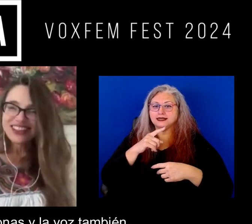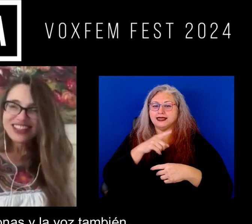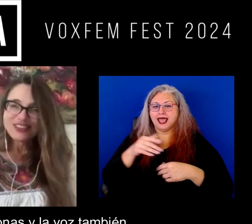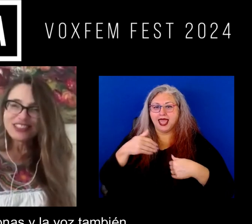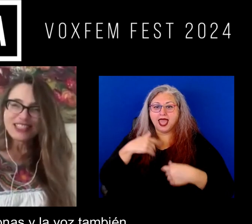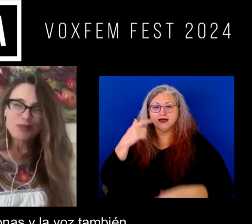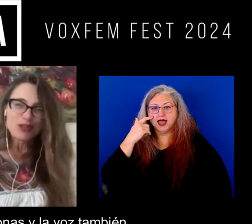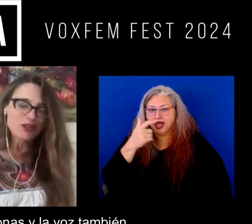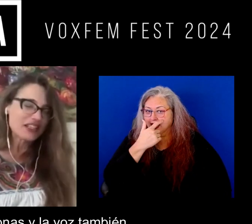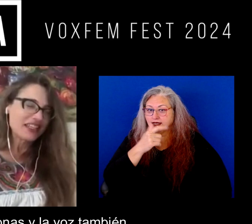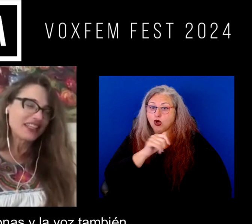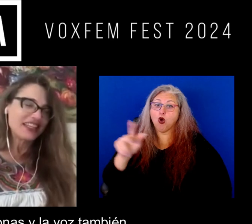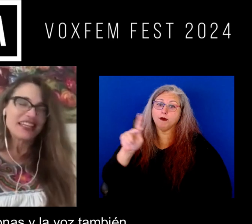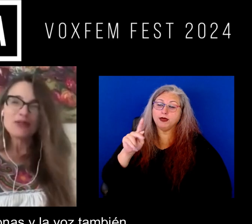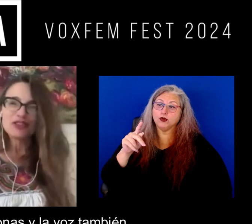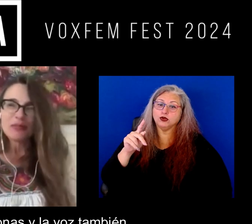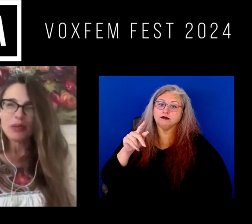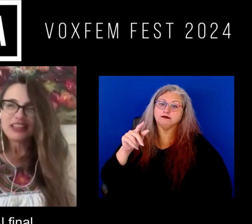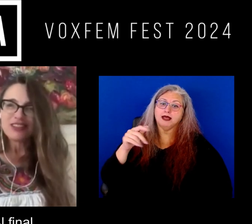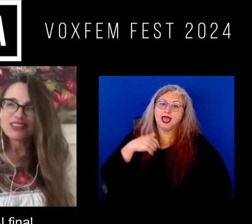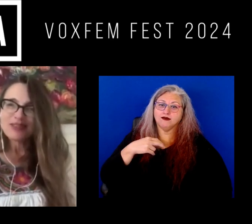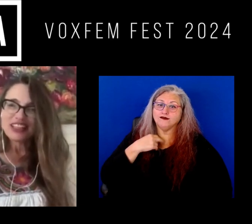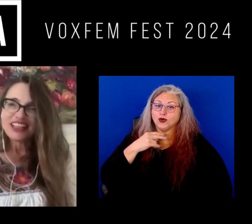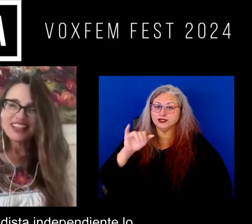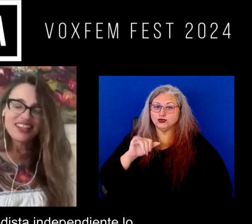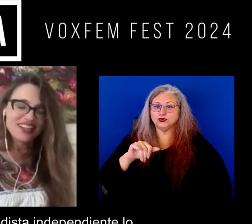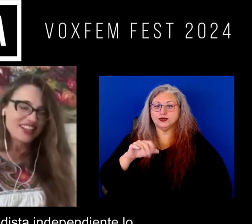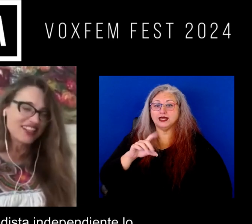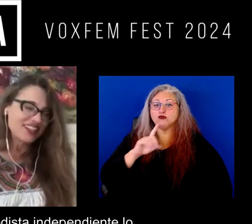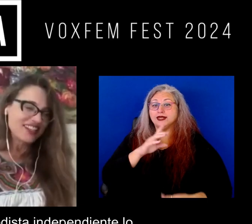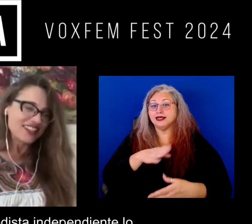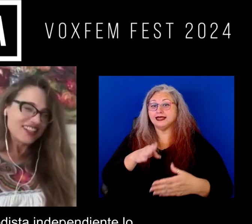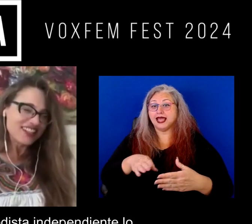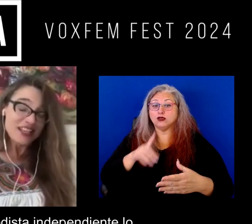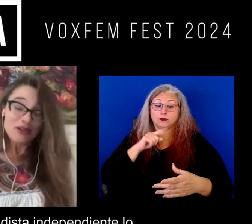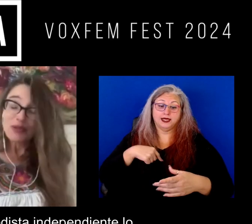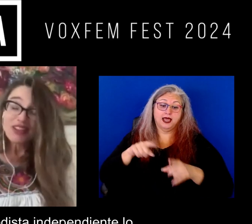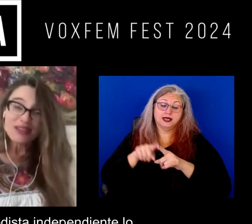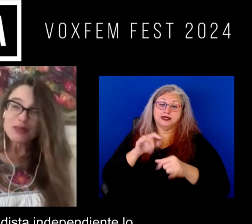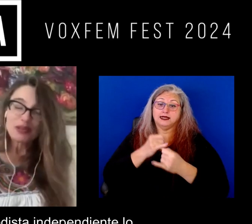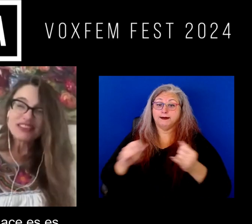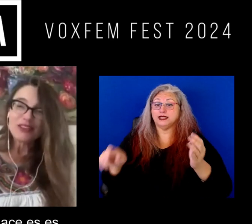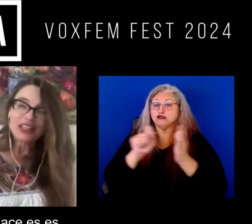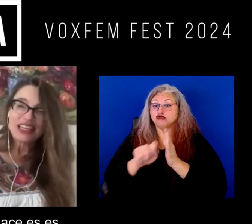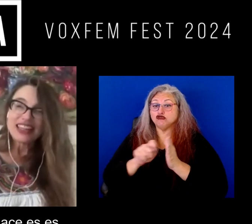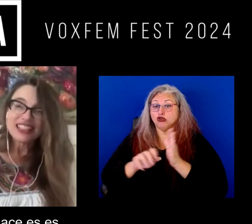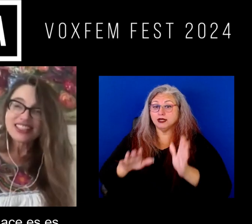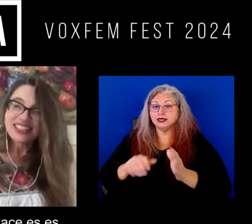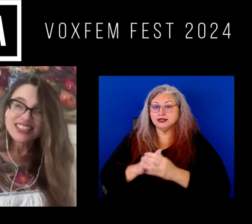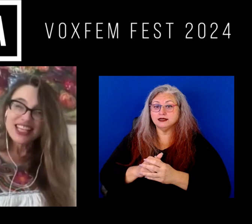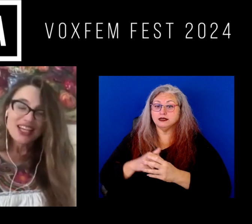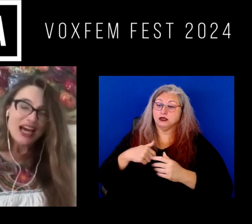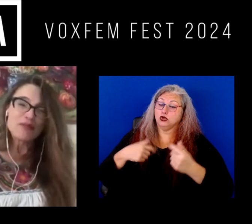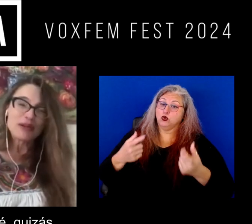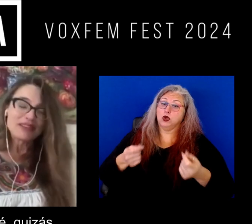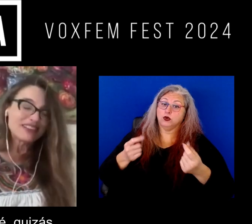tienen todas estas personas y la voz también ¿no? al final el ser una periodista independiente lo que haces